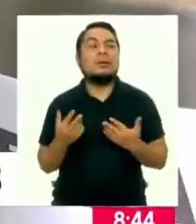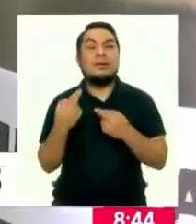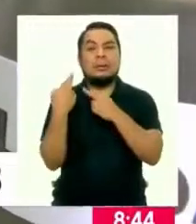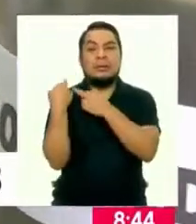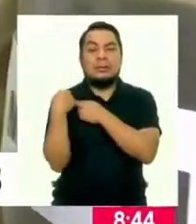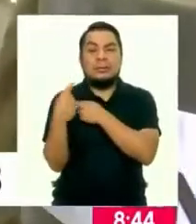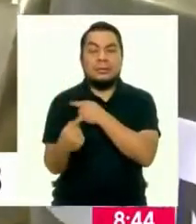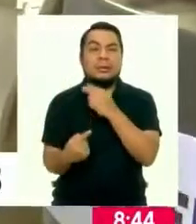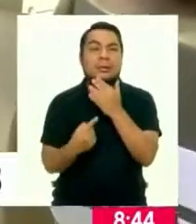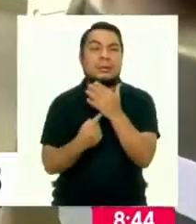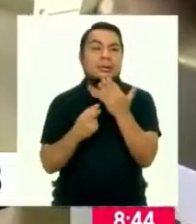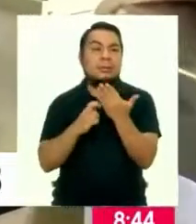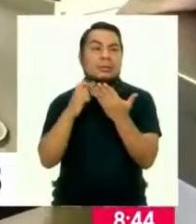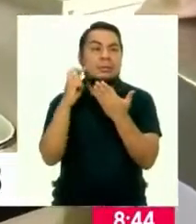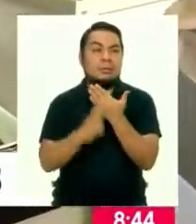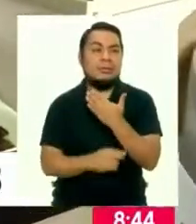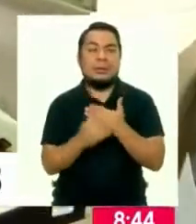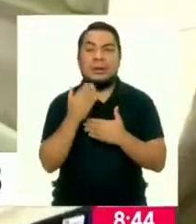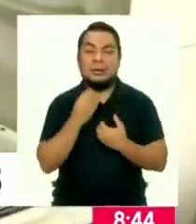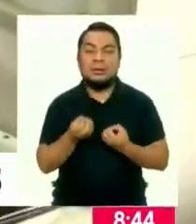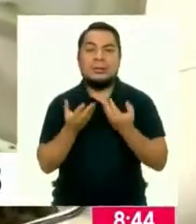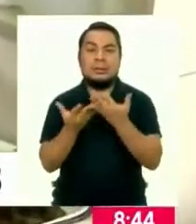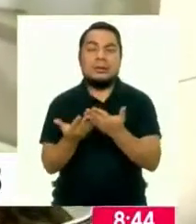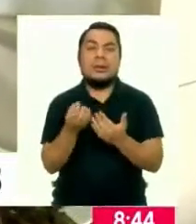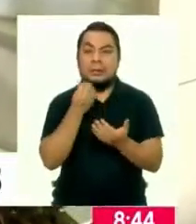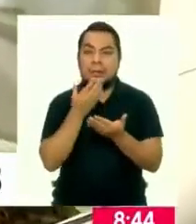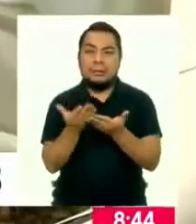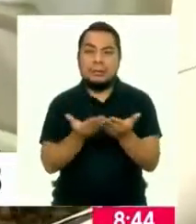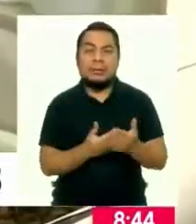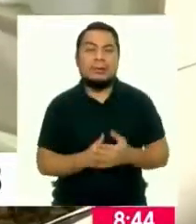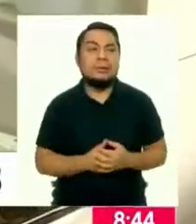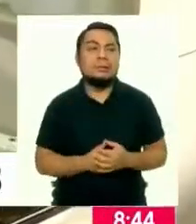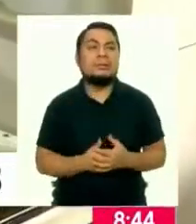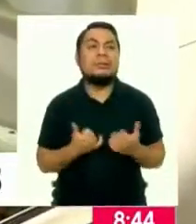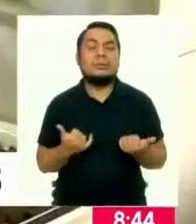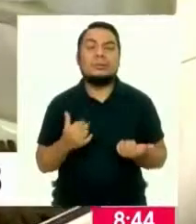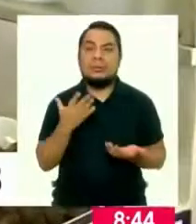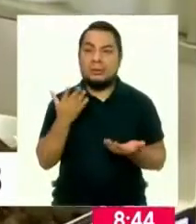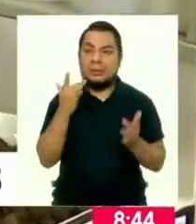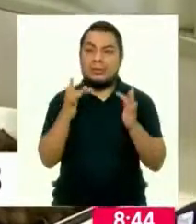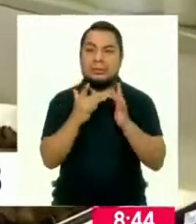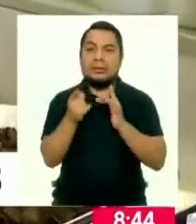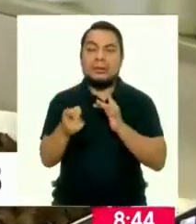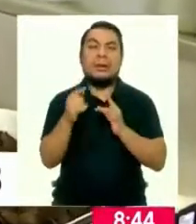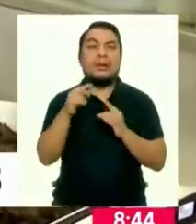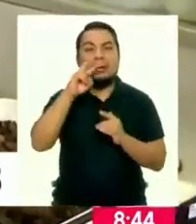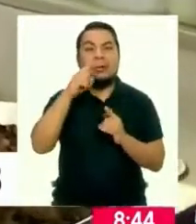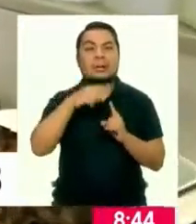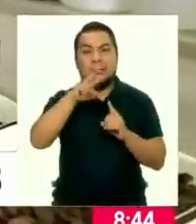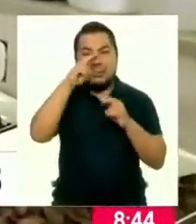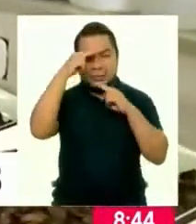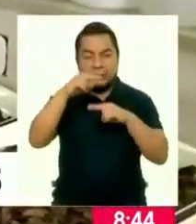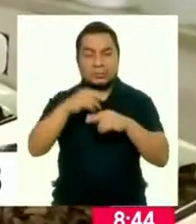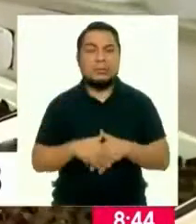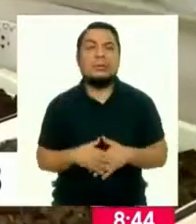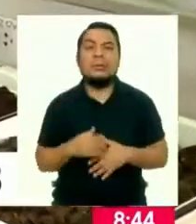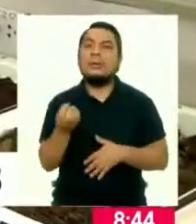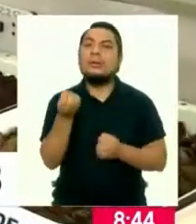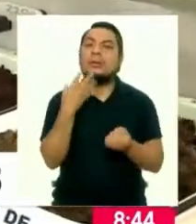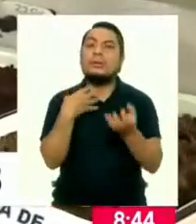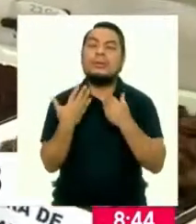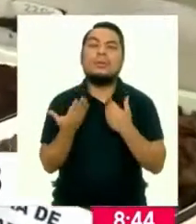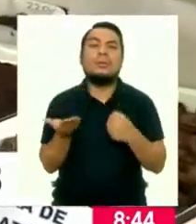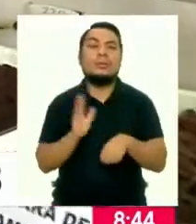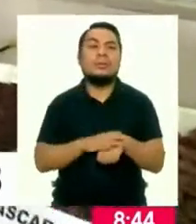responsable técnica del proyecto, a quien le damos la cordial bienvenida. Estamos en vivo para TV Perú Noticias. Coméntanos un poco